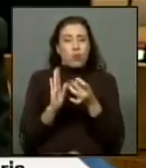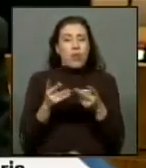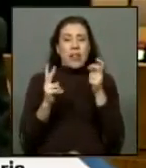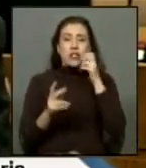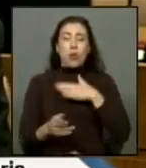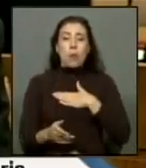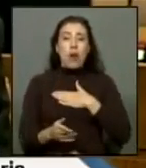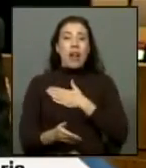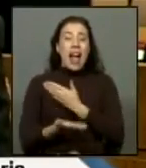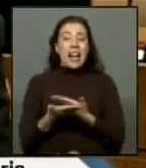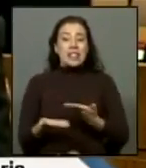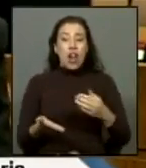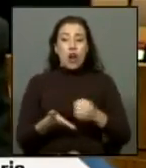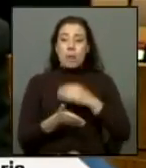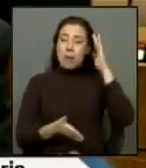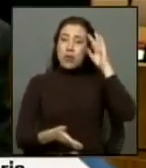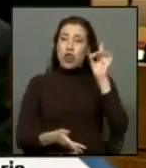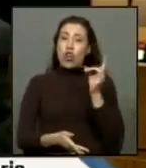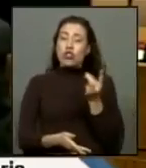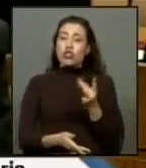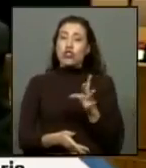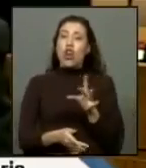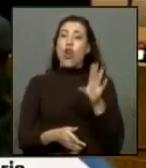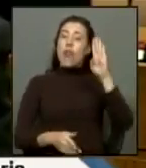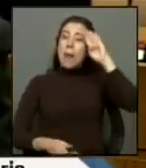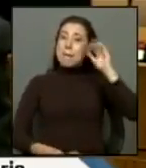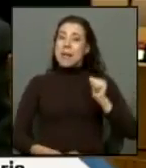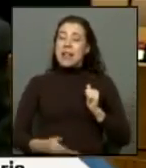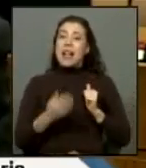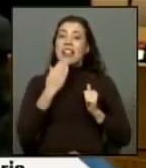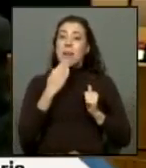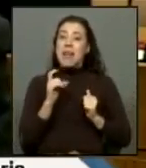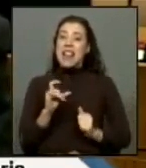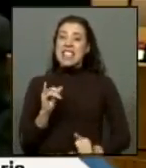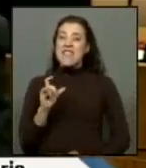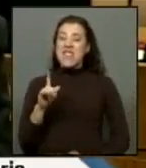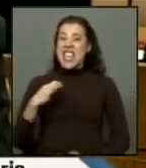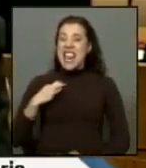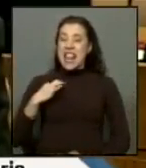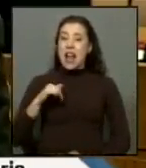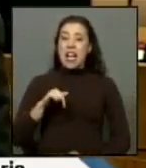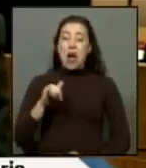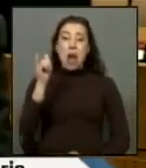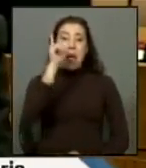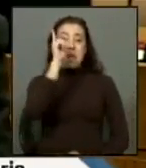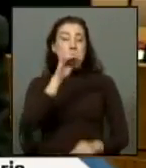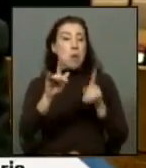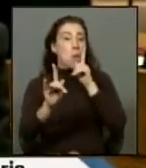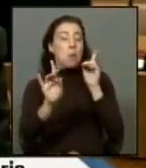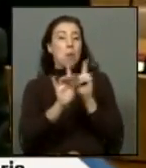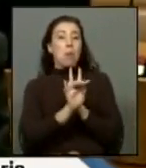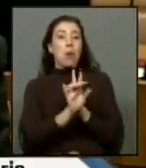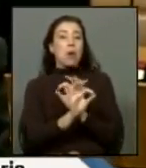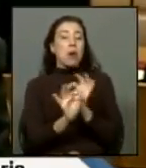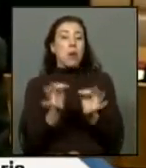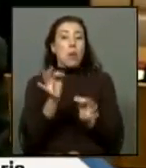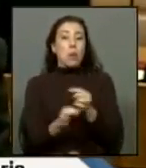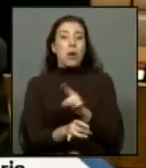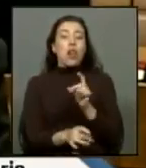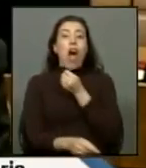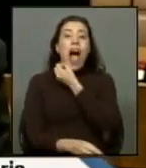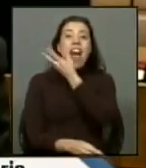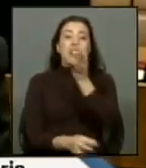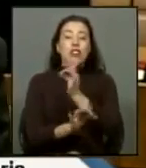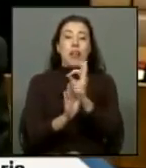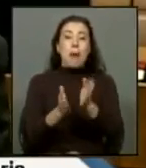obra que fue la dictadura militar no fue solo obra de militares fue obra de civiles de civiles que hoy día están impunes de civiles que no han sido capaces de decirle a Chile